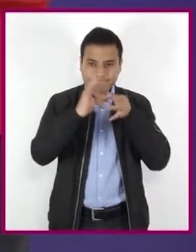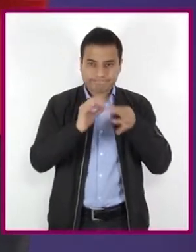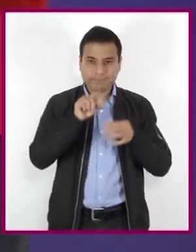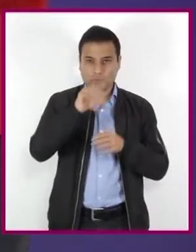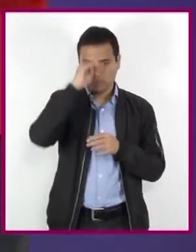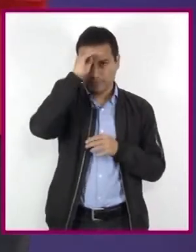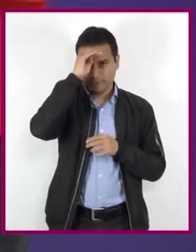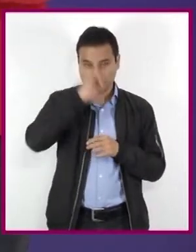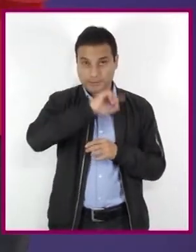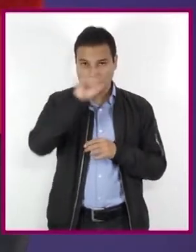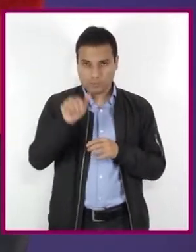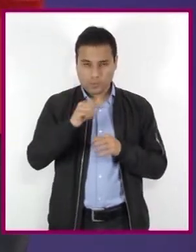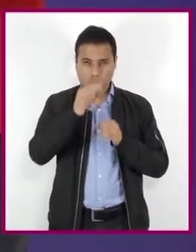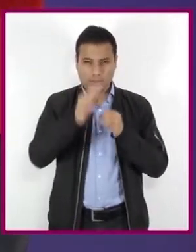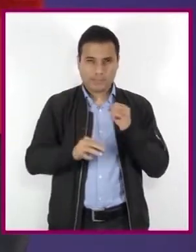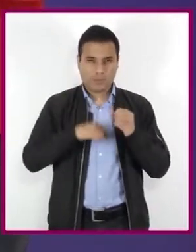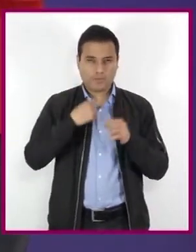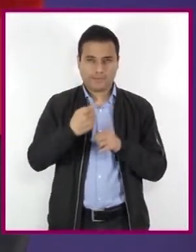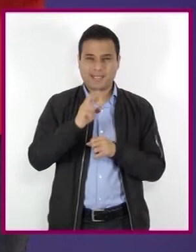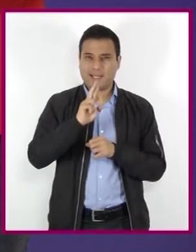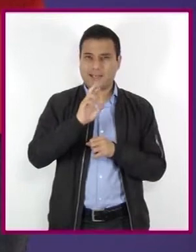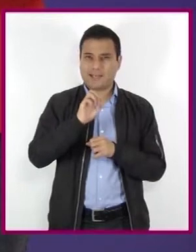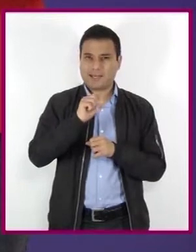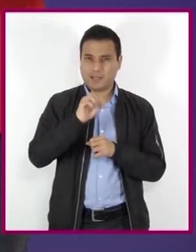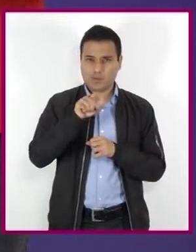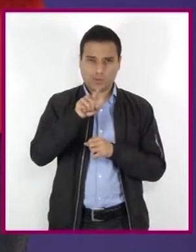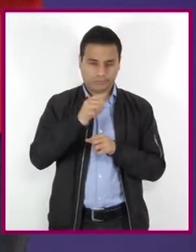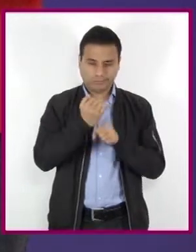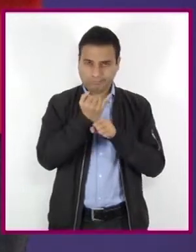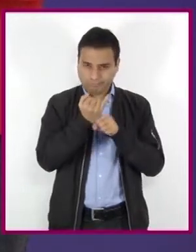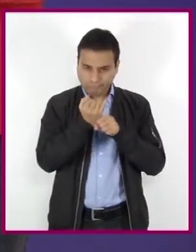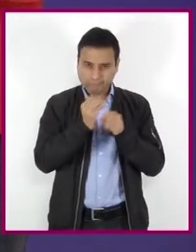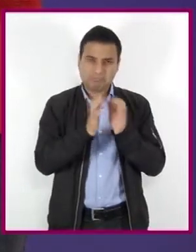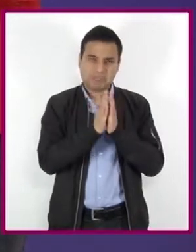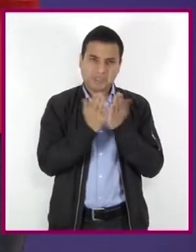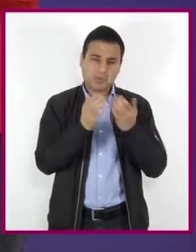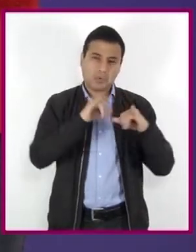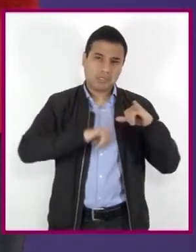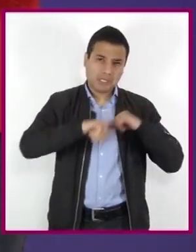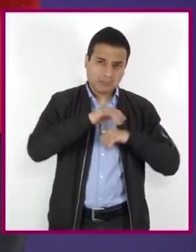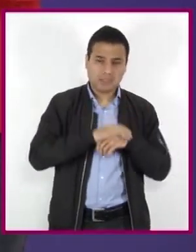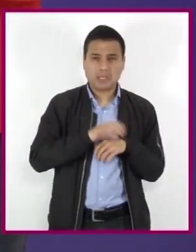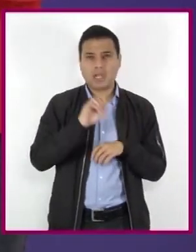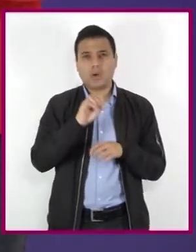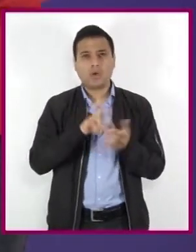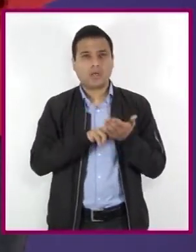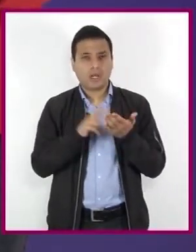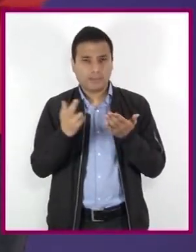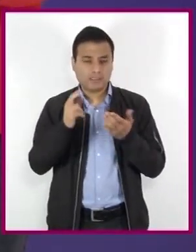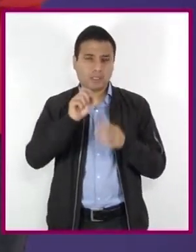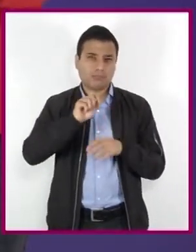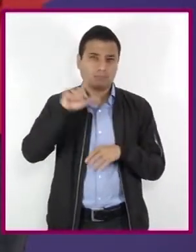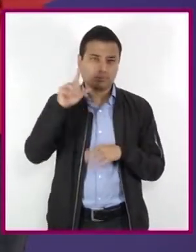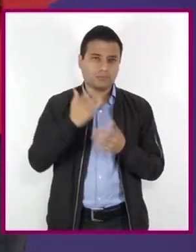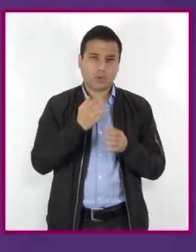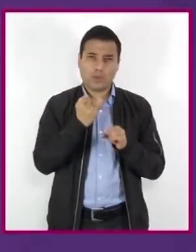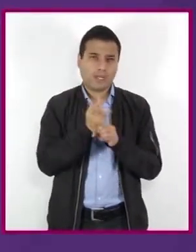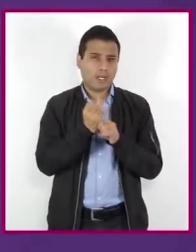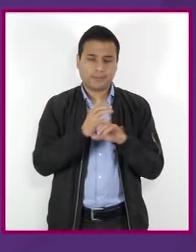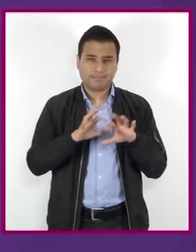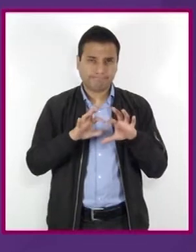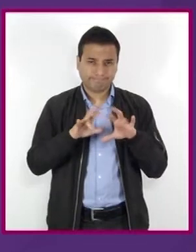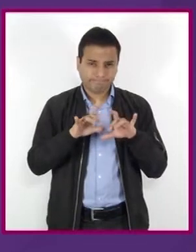propuesto para que investigues en fuentes confiables como su libro de texto, revistas de divulgación científica o en internet.